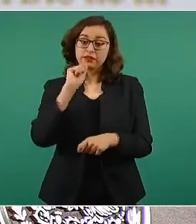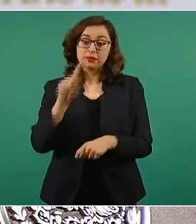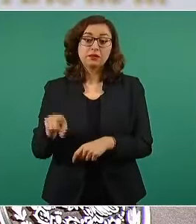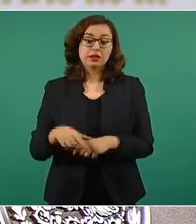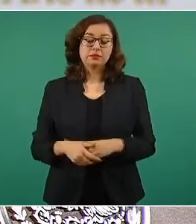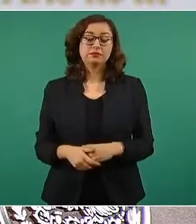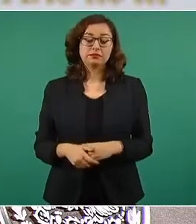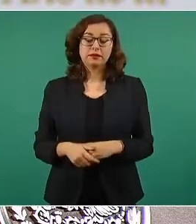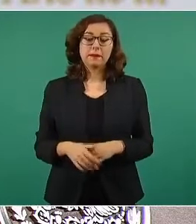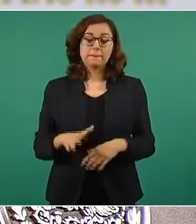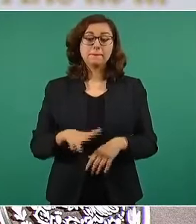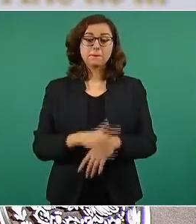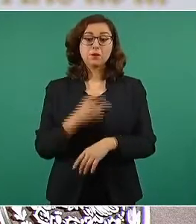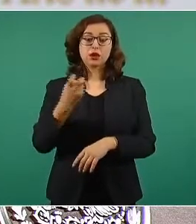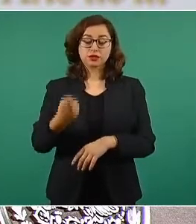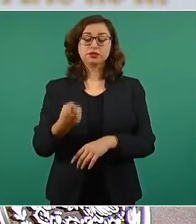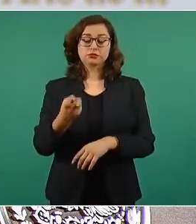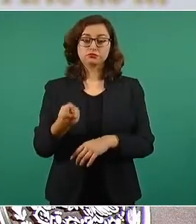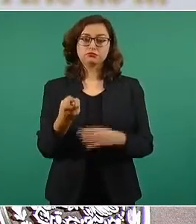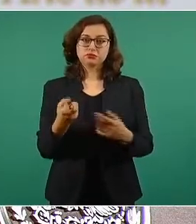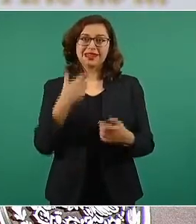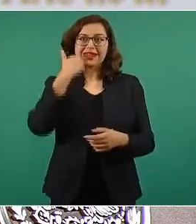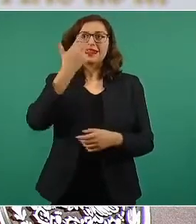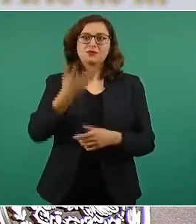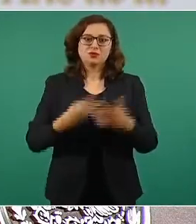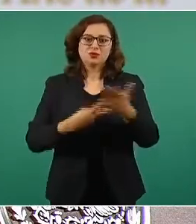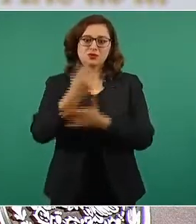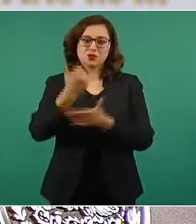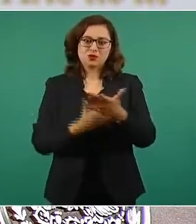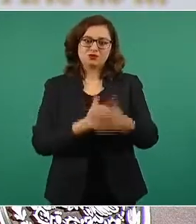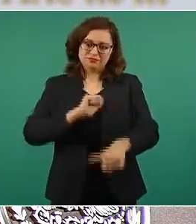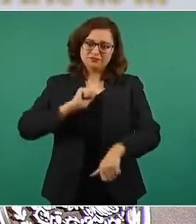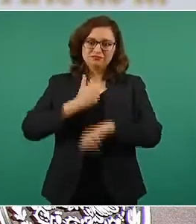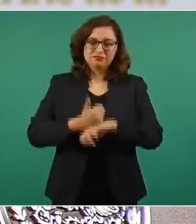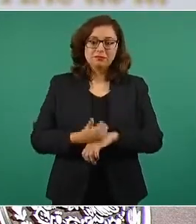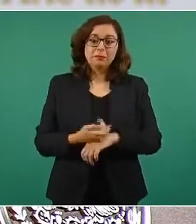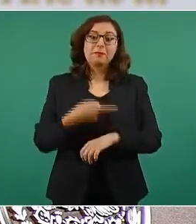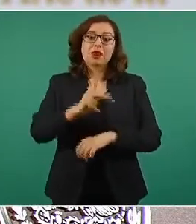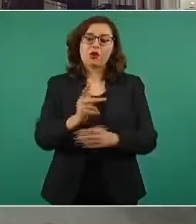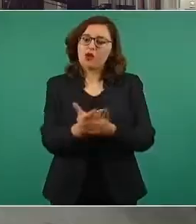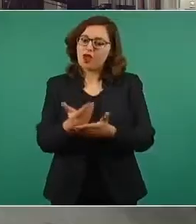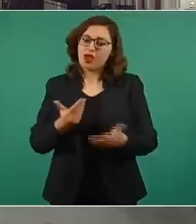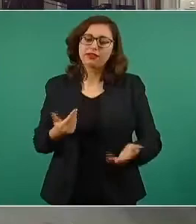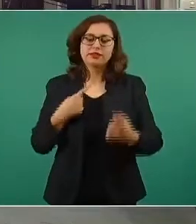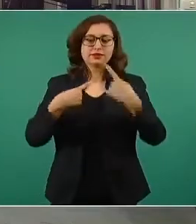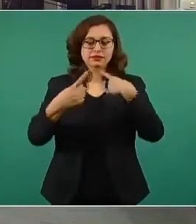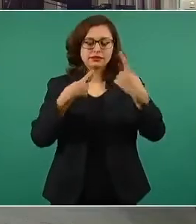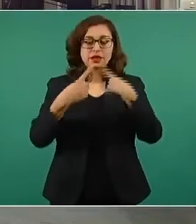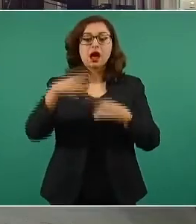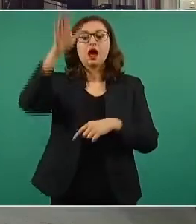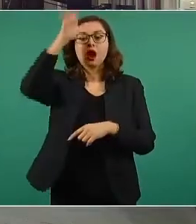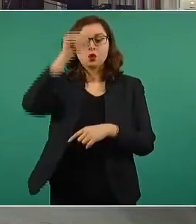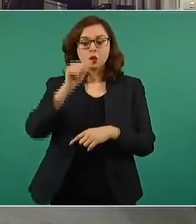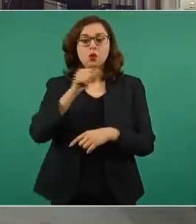Para eso es, pero tienen que llegar a un acuerdo. Y ya